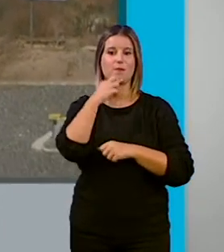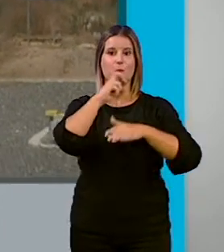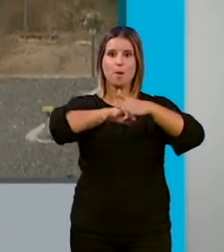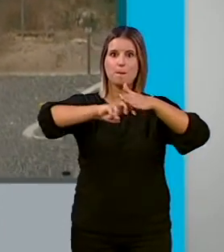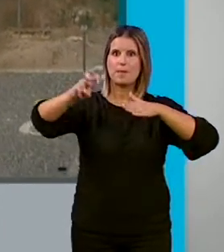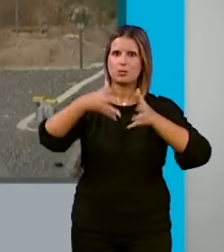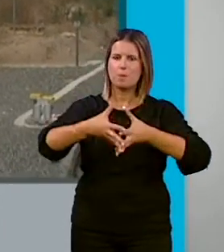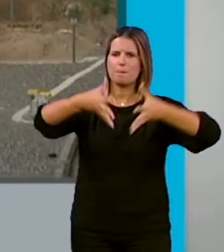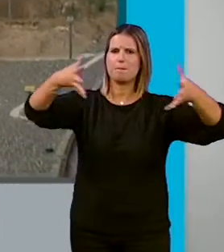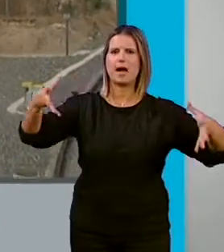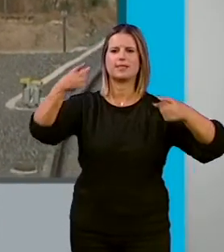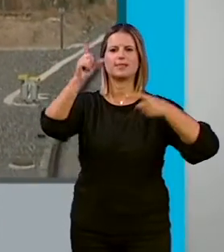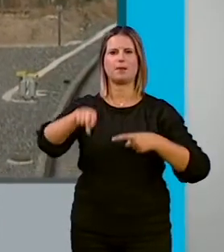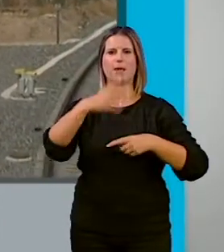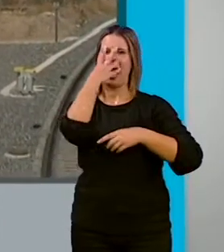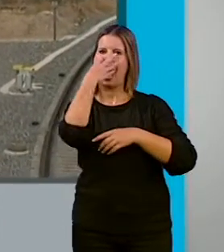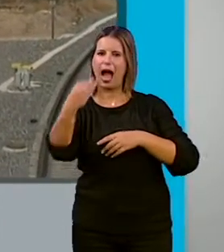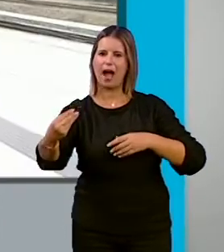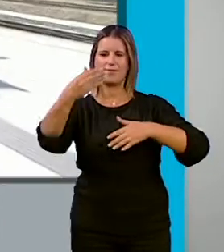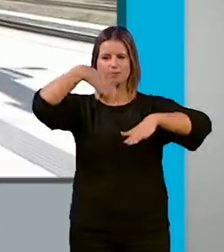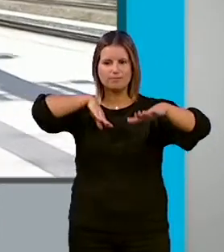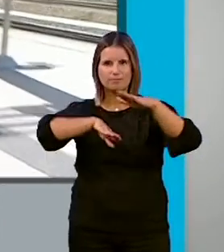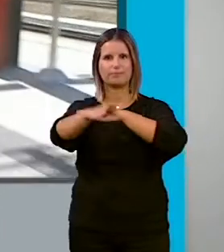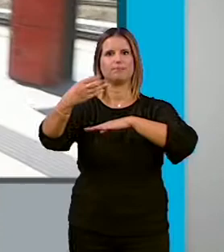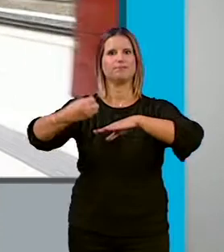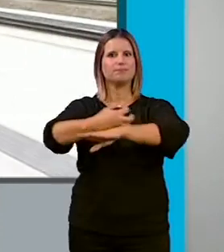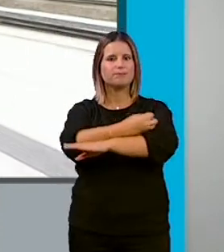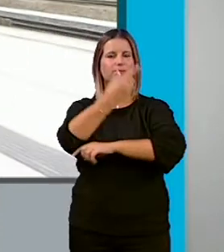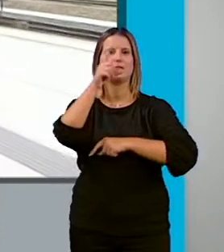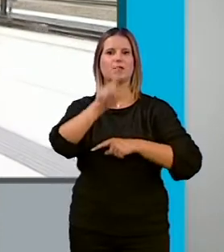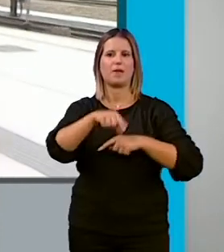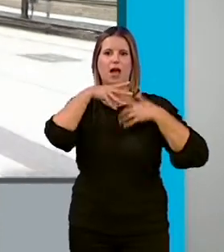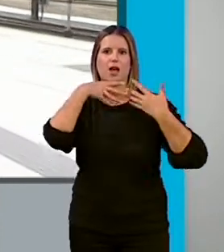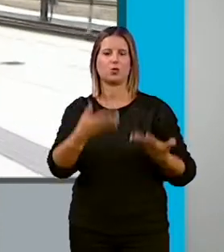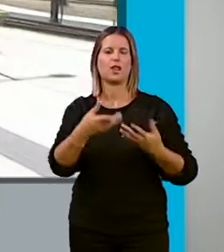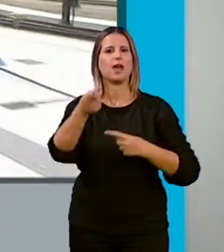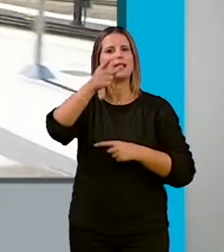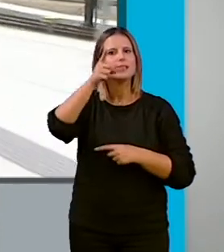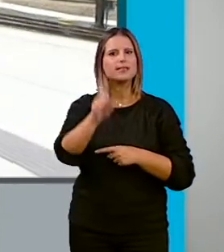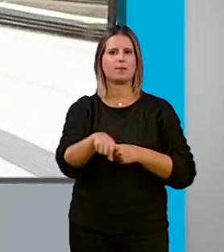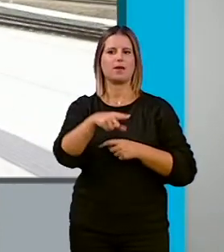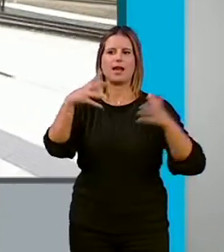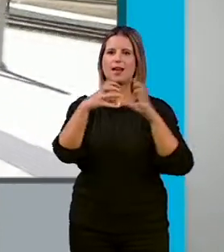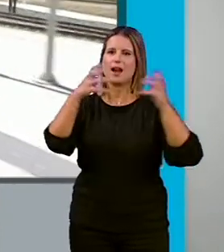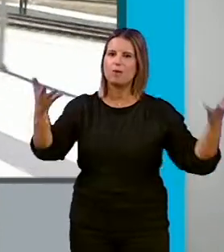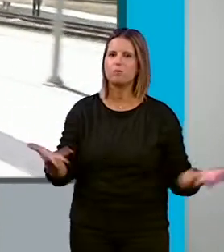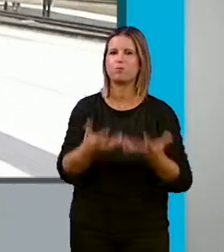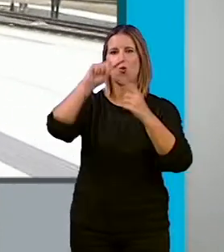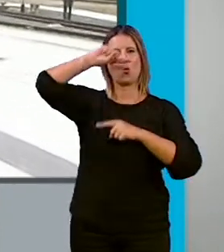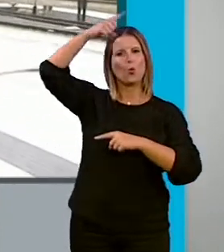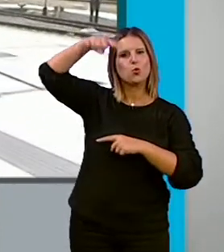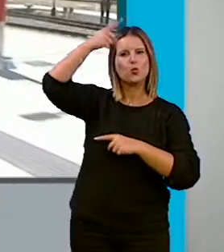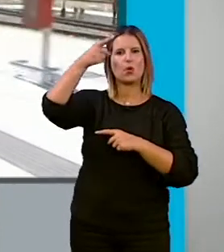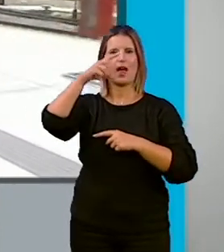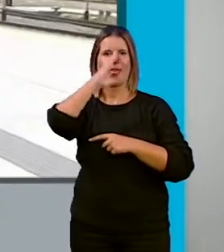metro, el soterramiento de las vías del AVE, el inicio de los trámites para actualizar el PGOU o el impulso de Granada como ciudad de la cultura, de la ciencia